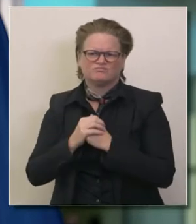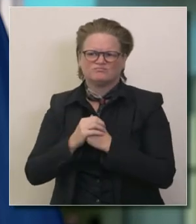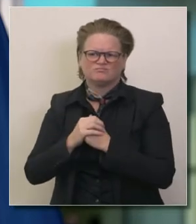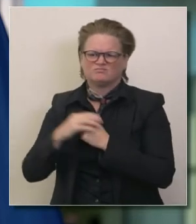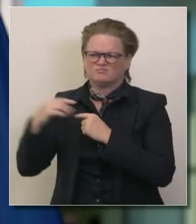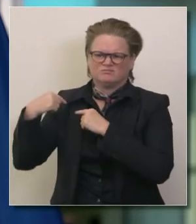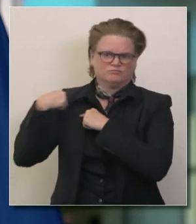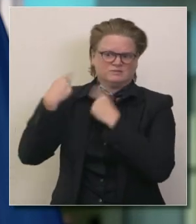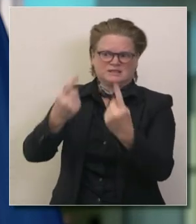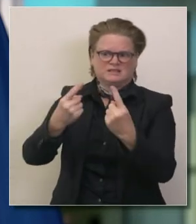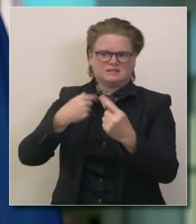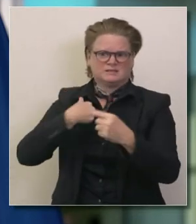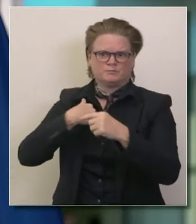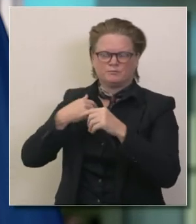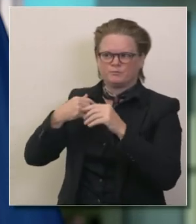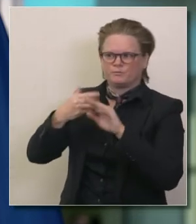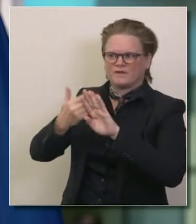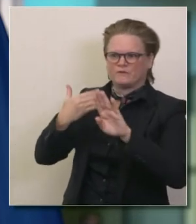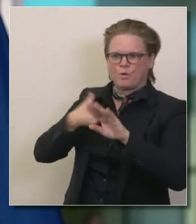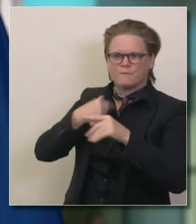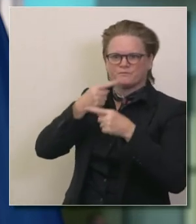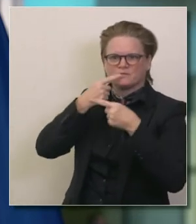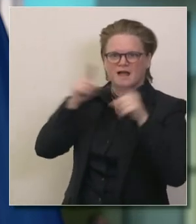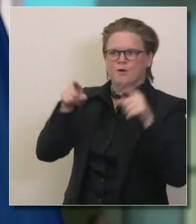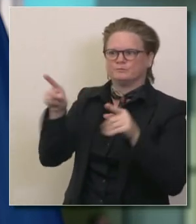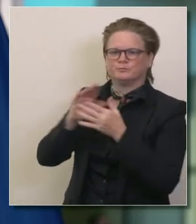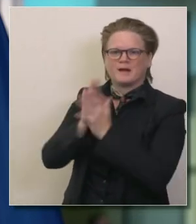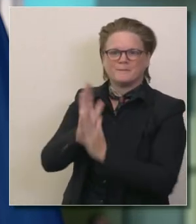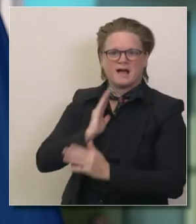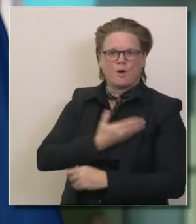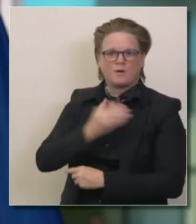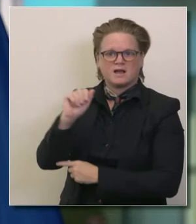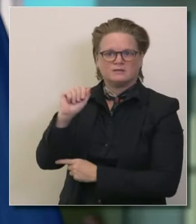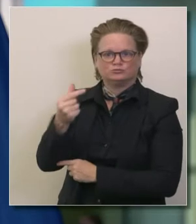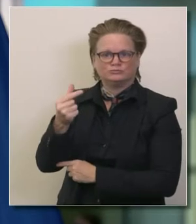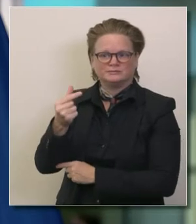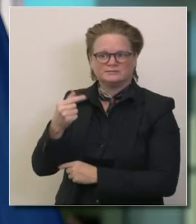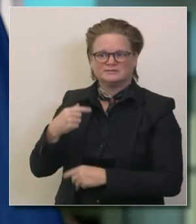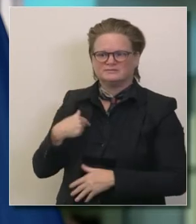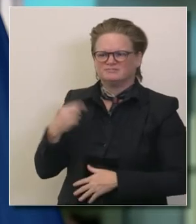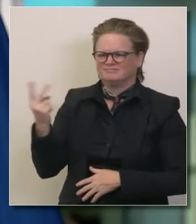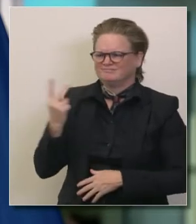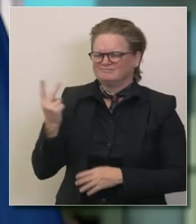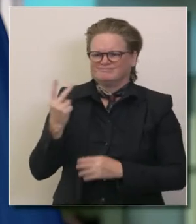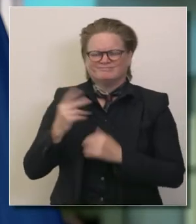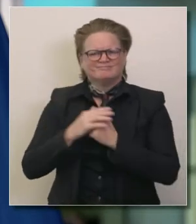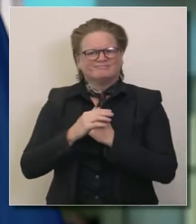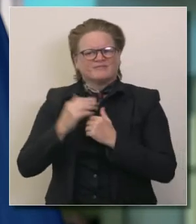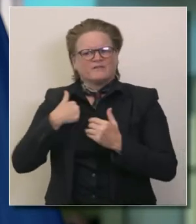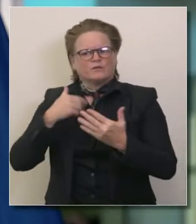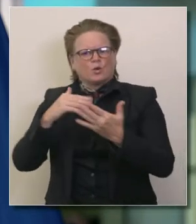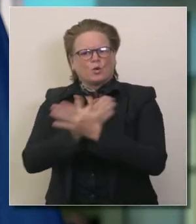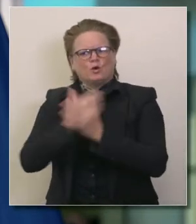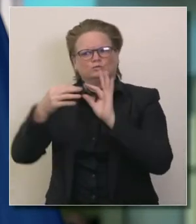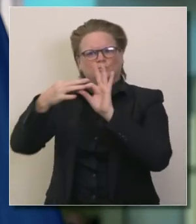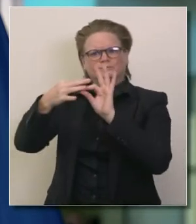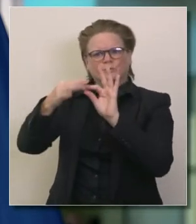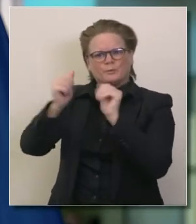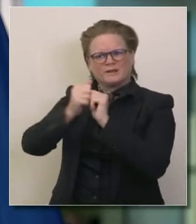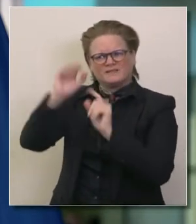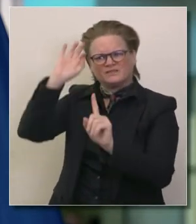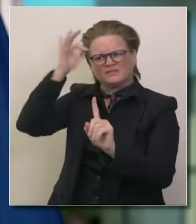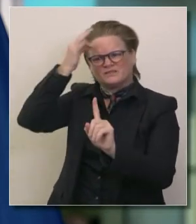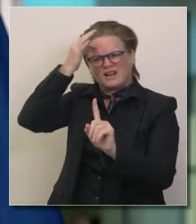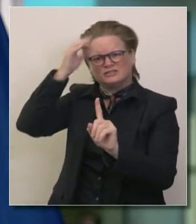del anuncio de él en la expectativa de que tendremos a una relación buena con el nuevo secretario pero el hecho